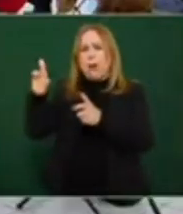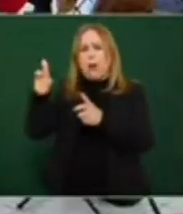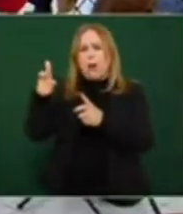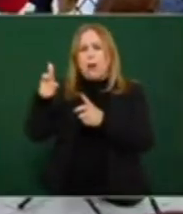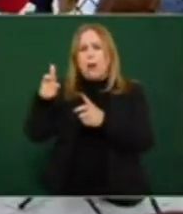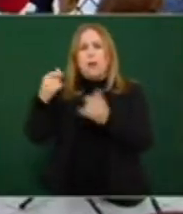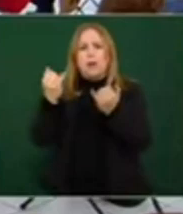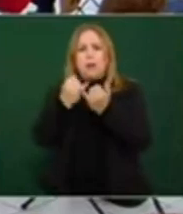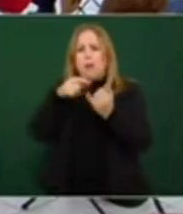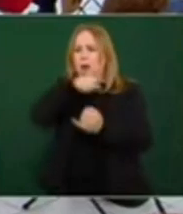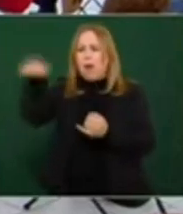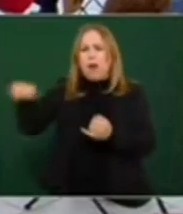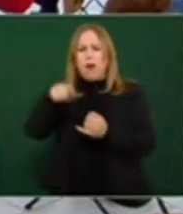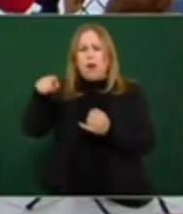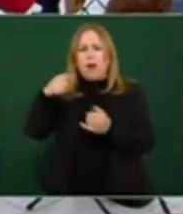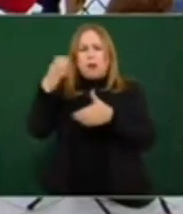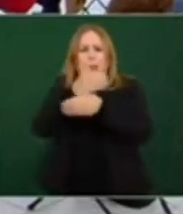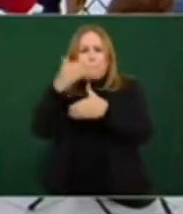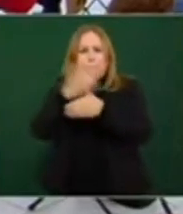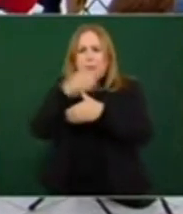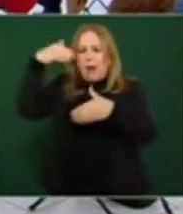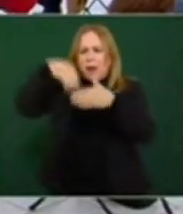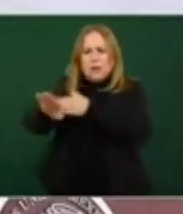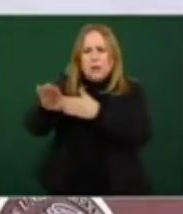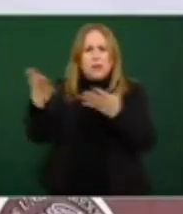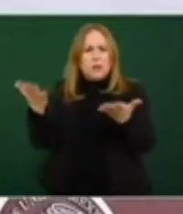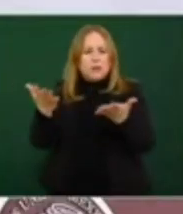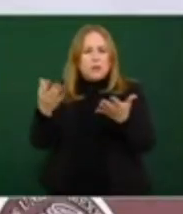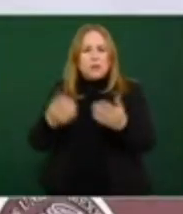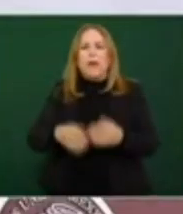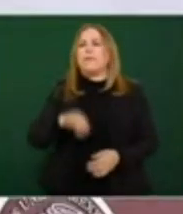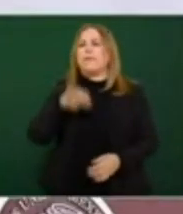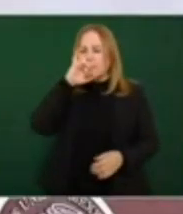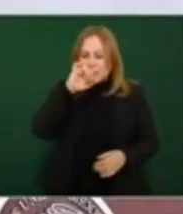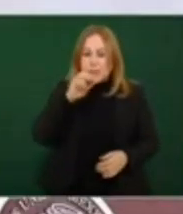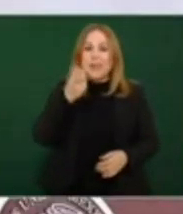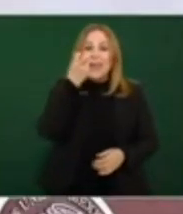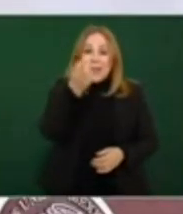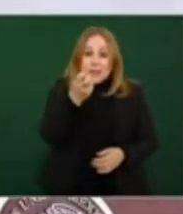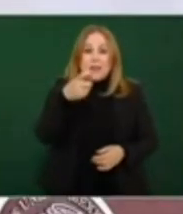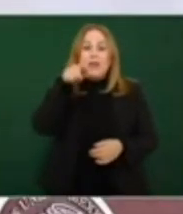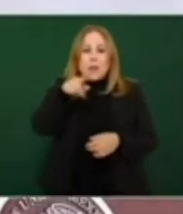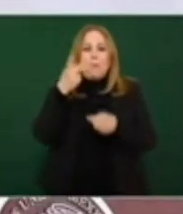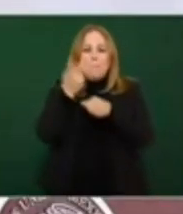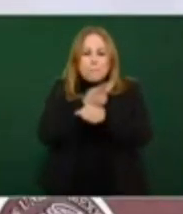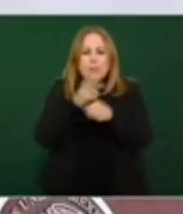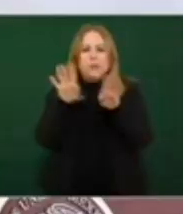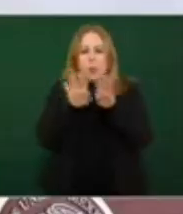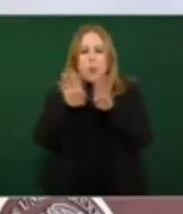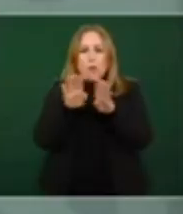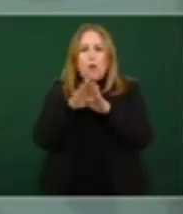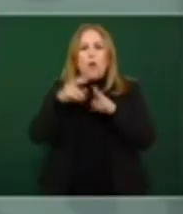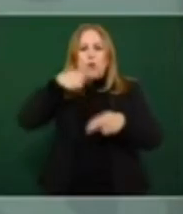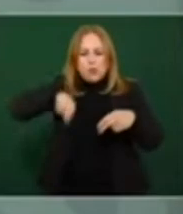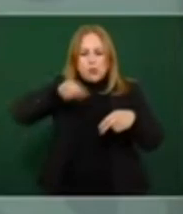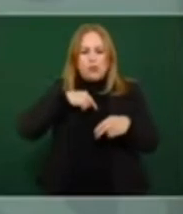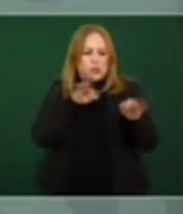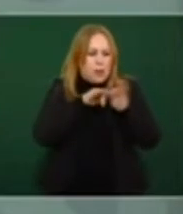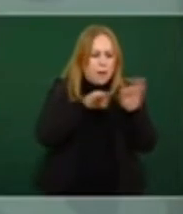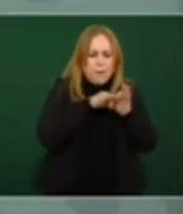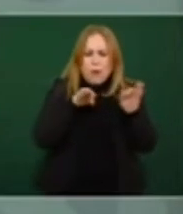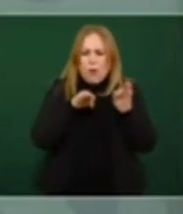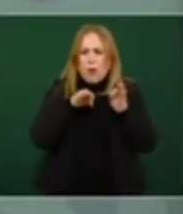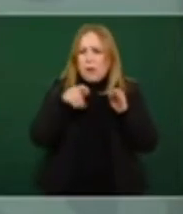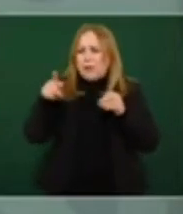También. Déjame decirte que muchas son reacciones justamente a este operativo y a las personas que se han detenido, que mucho de